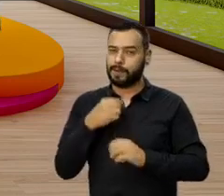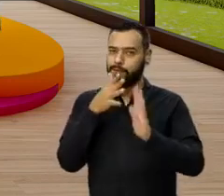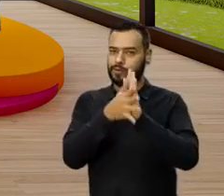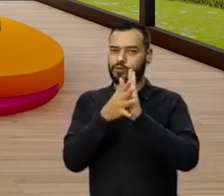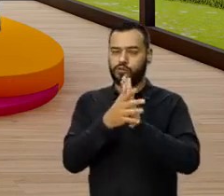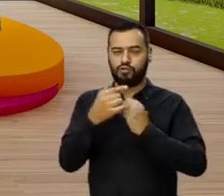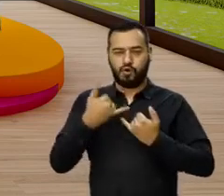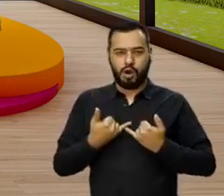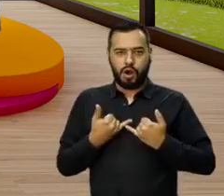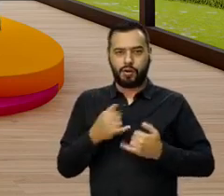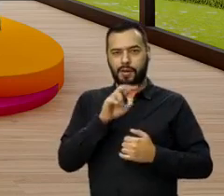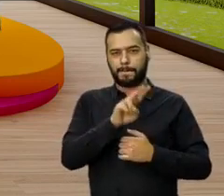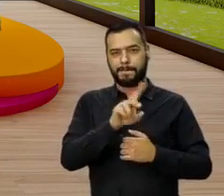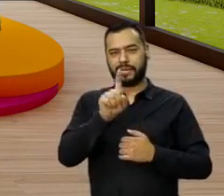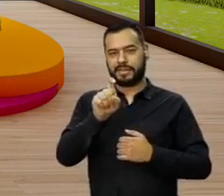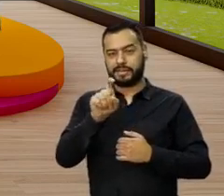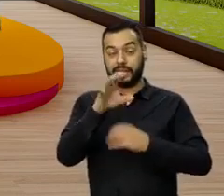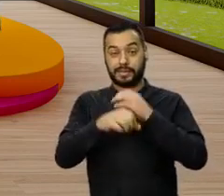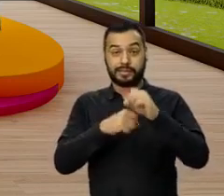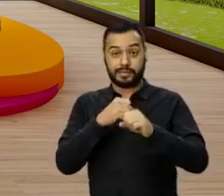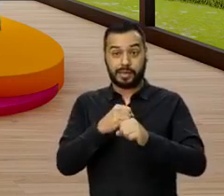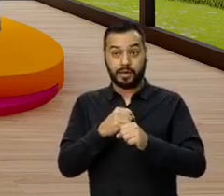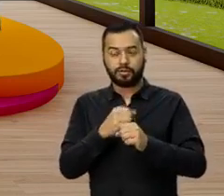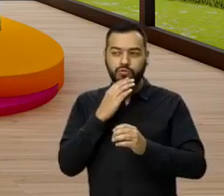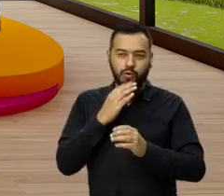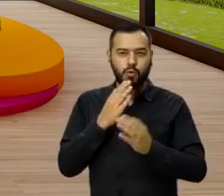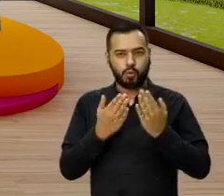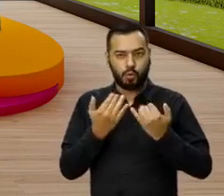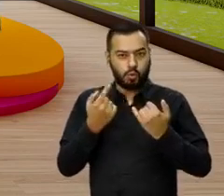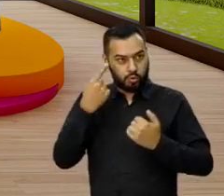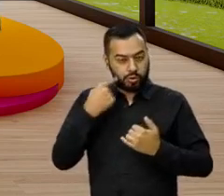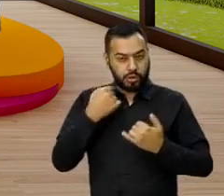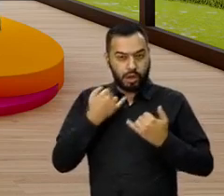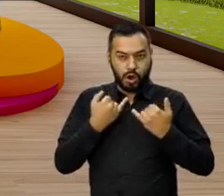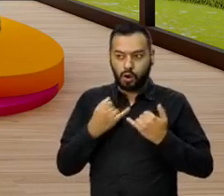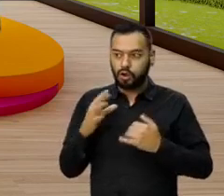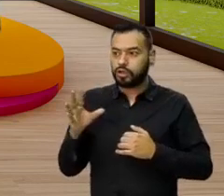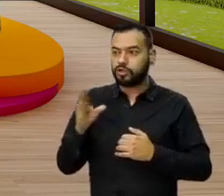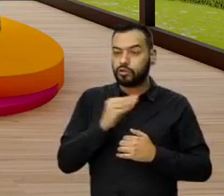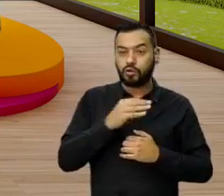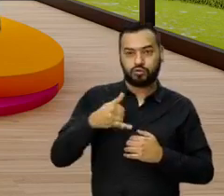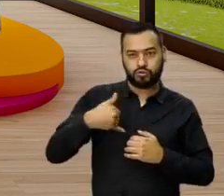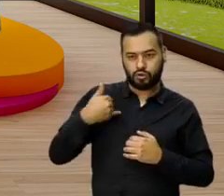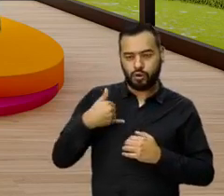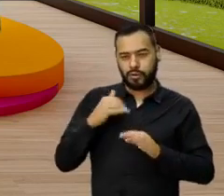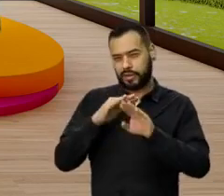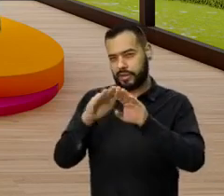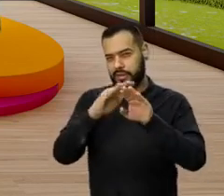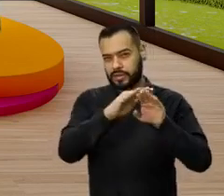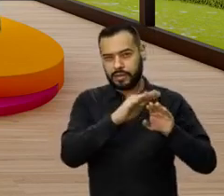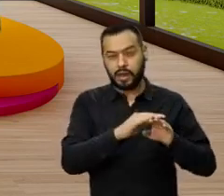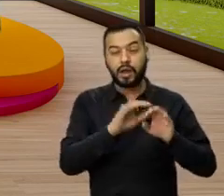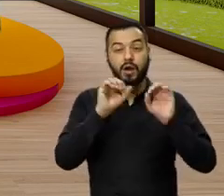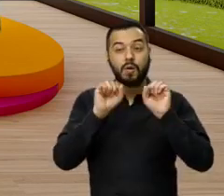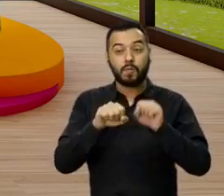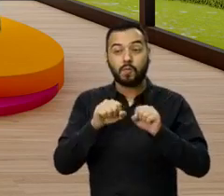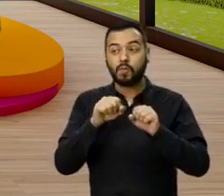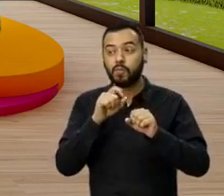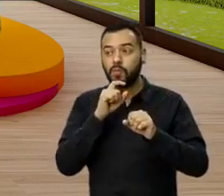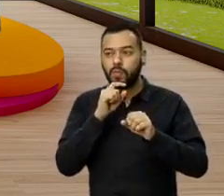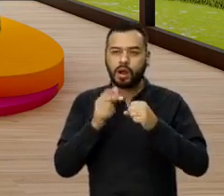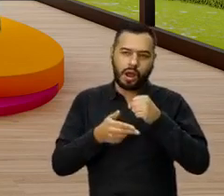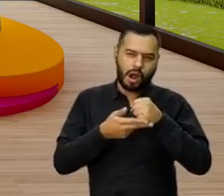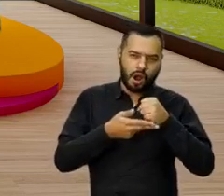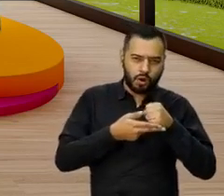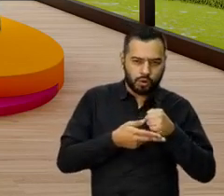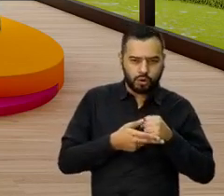comento, yo tengo actualmente 26 años y pues de una u otra forma el día de hoy les doy a todos los jóvenes la invitación para que puedan hacer un tipo de